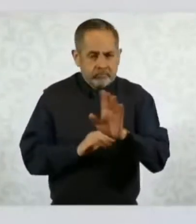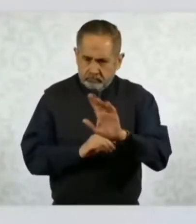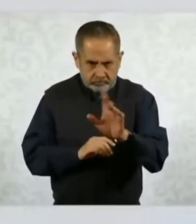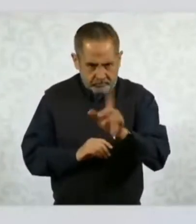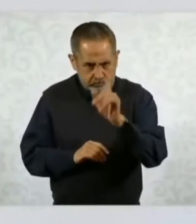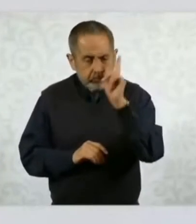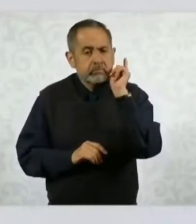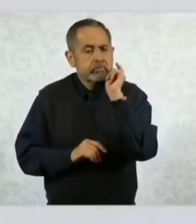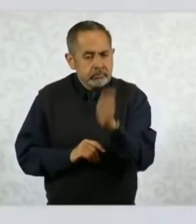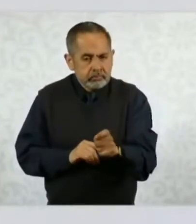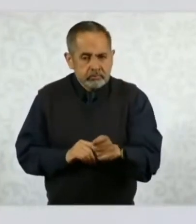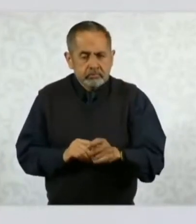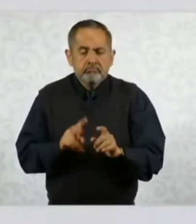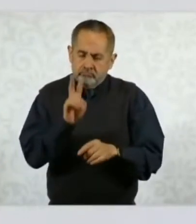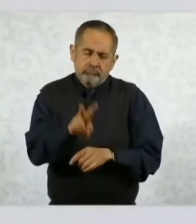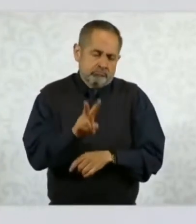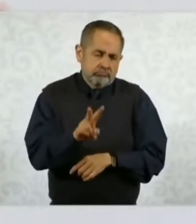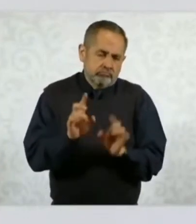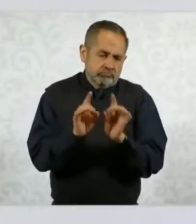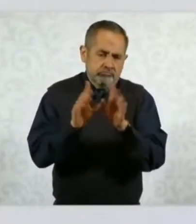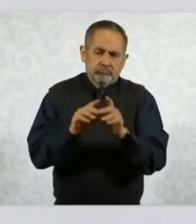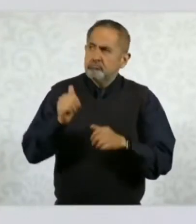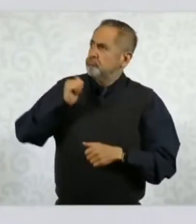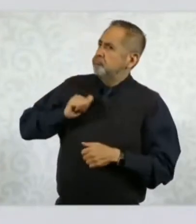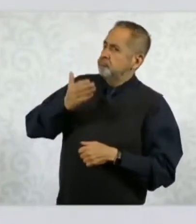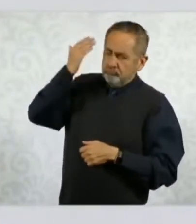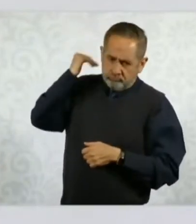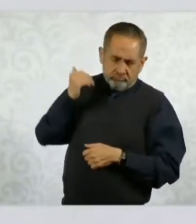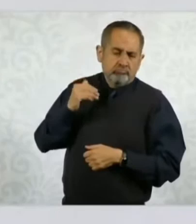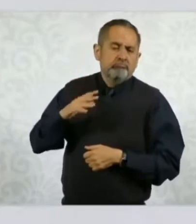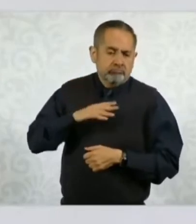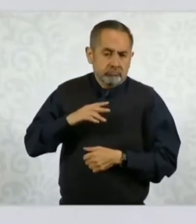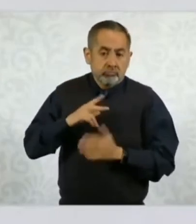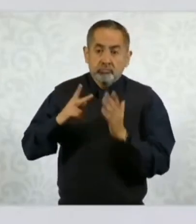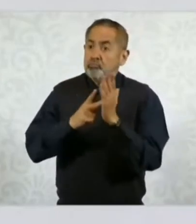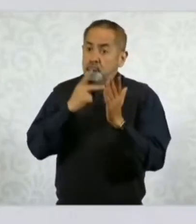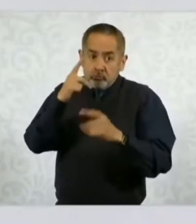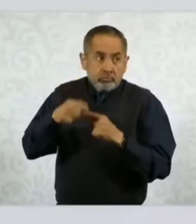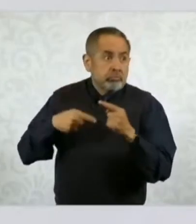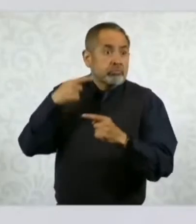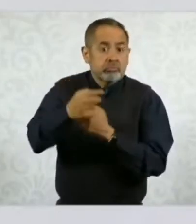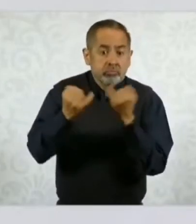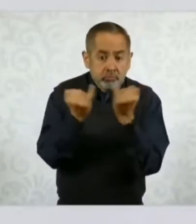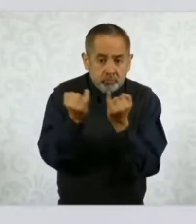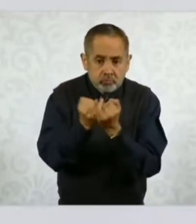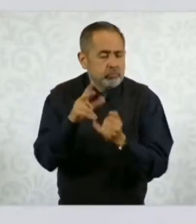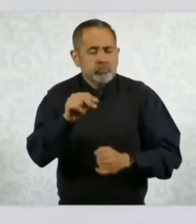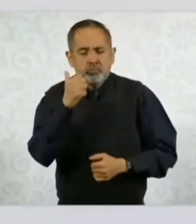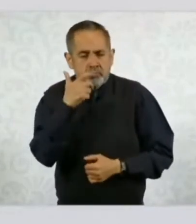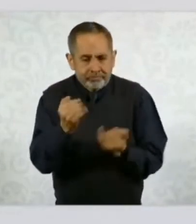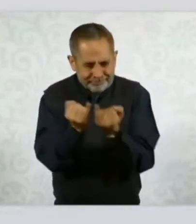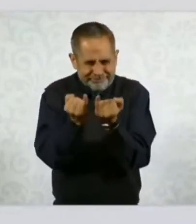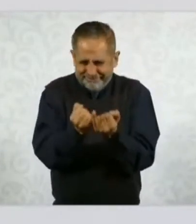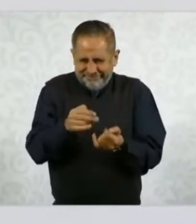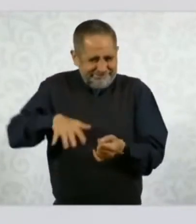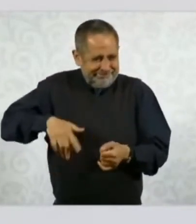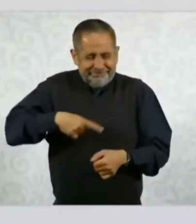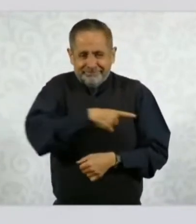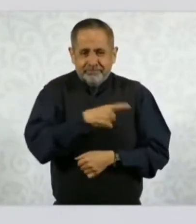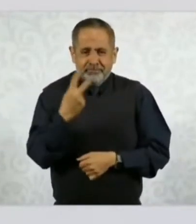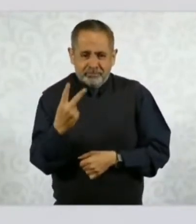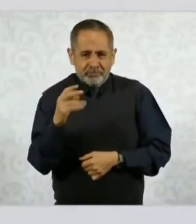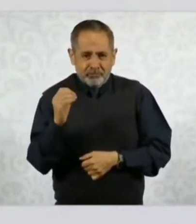y no queremos que vuelva a ocurrir, como el caso del 2 de octubre de 1968.